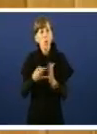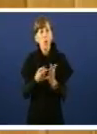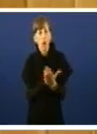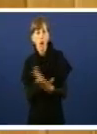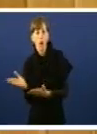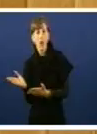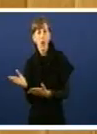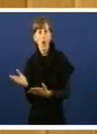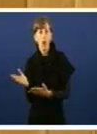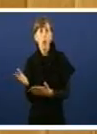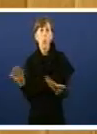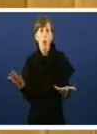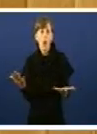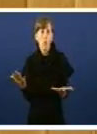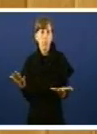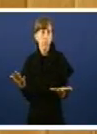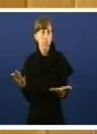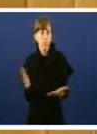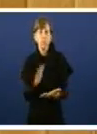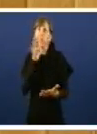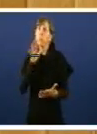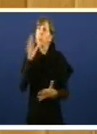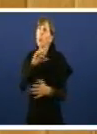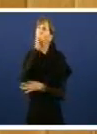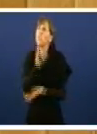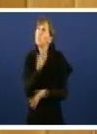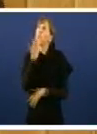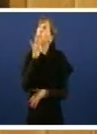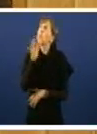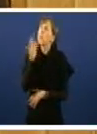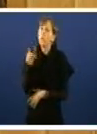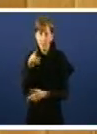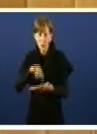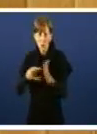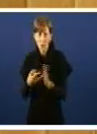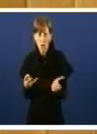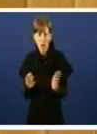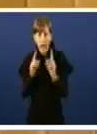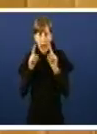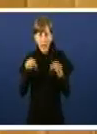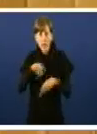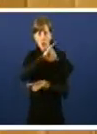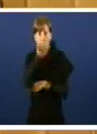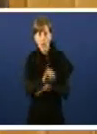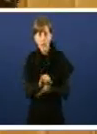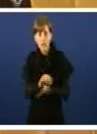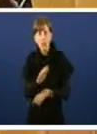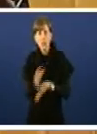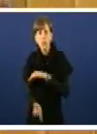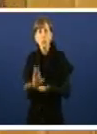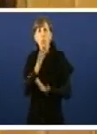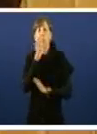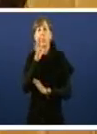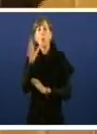esta crise é afondar nas causas que a provocaron. Se esta crise foi provocada pola existencia de entidades